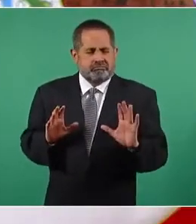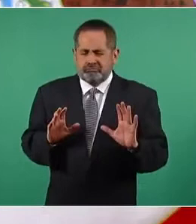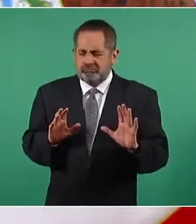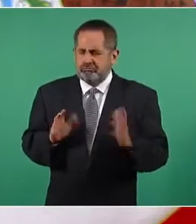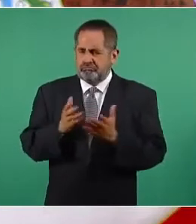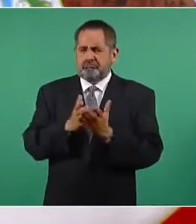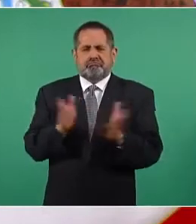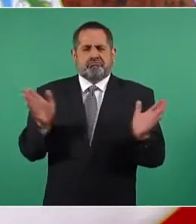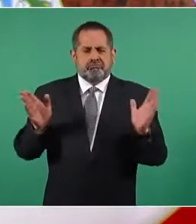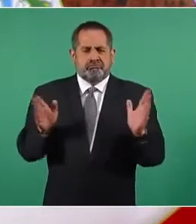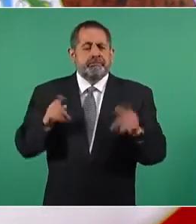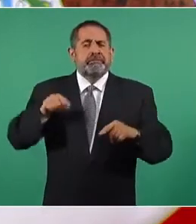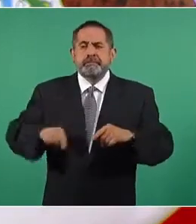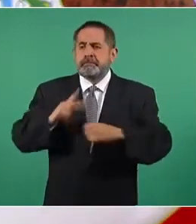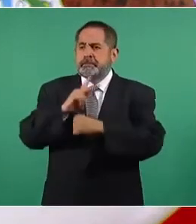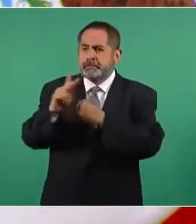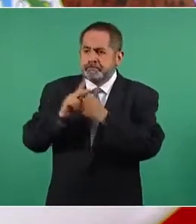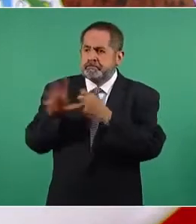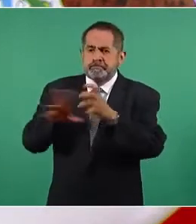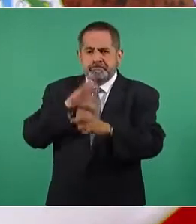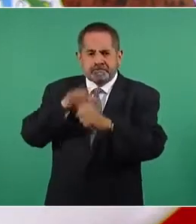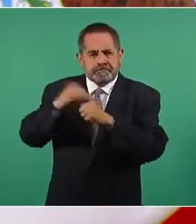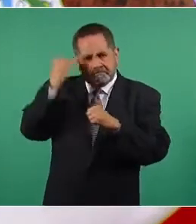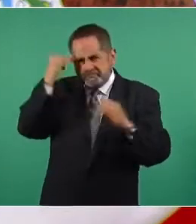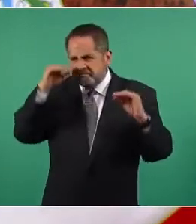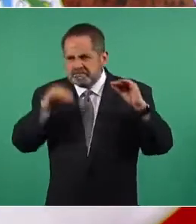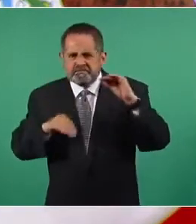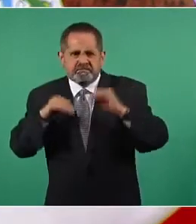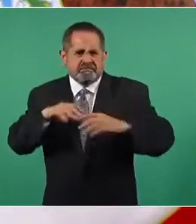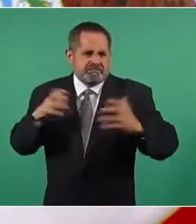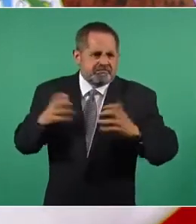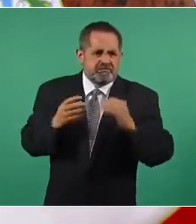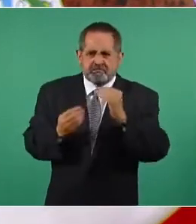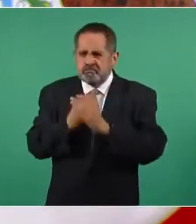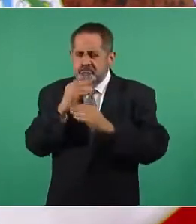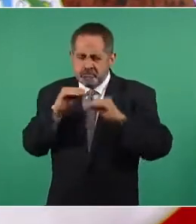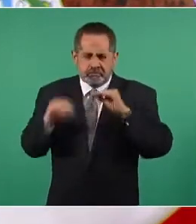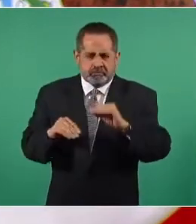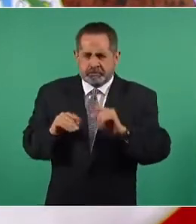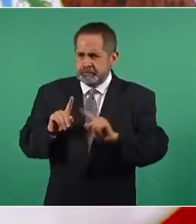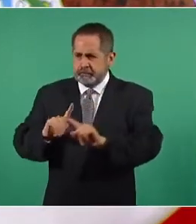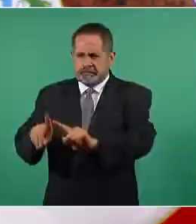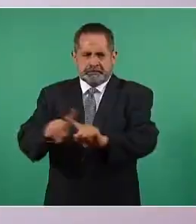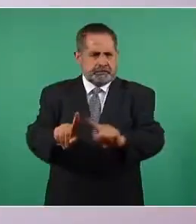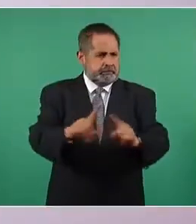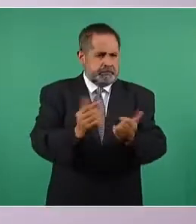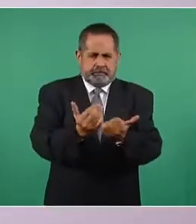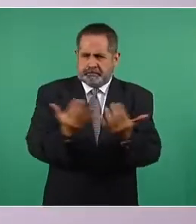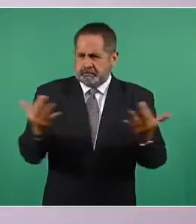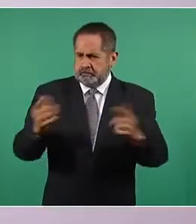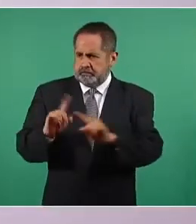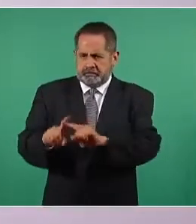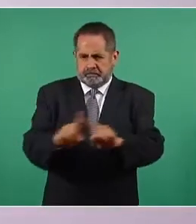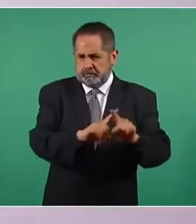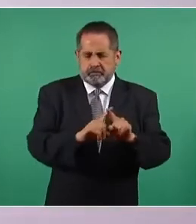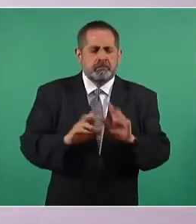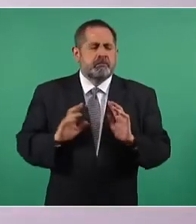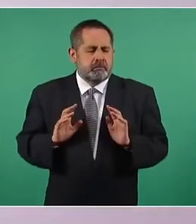lo tenemos que ir construyendo a pesar de la diversidad, con